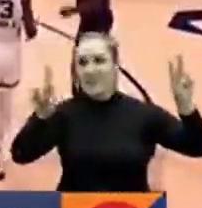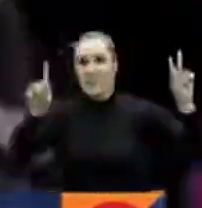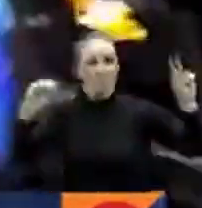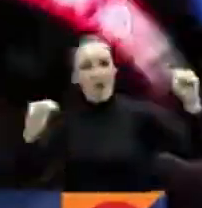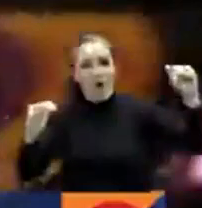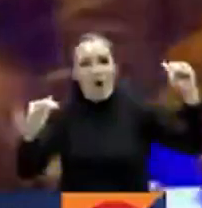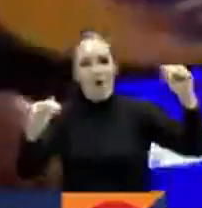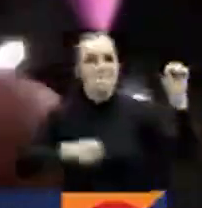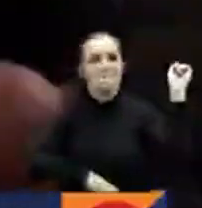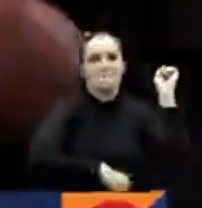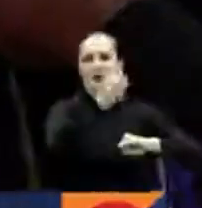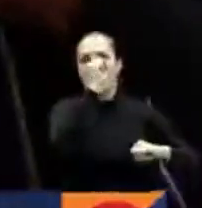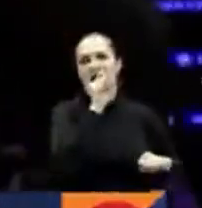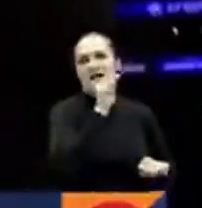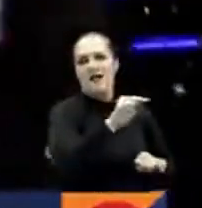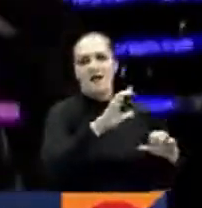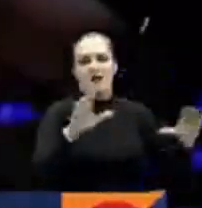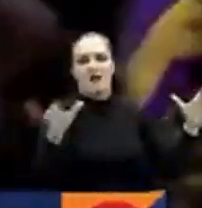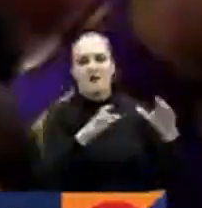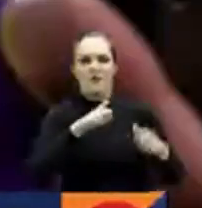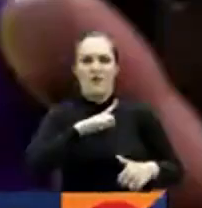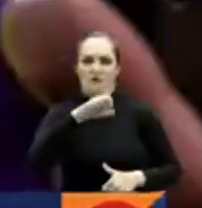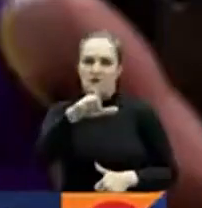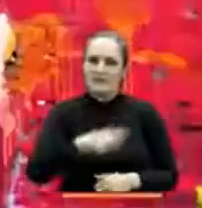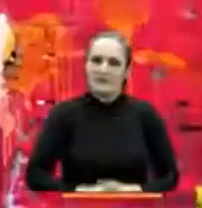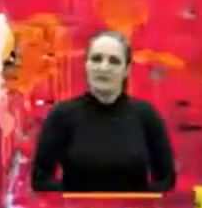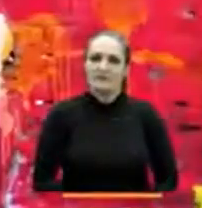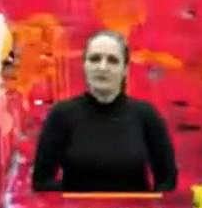Grizzlies que aún se mantienen líderes de la conferencia.